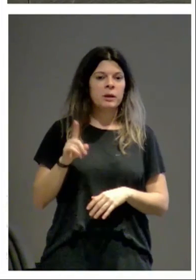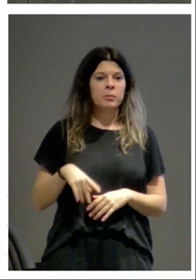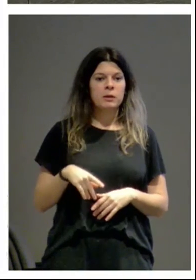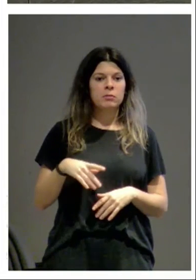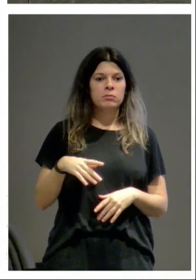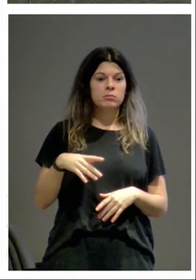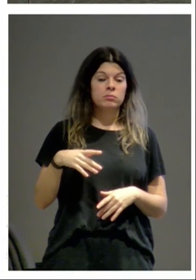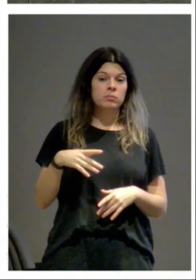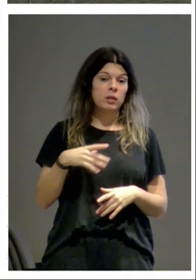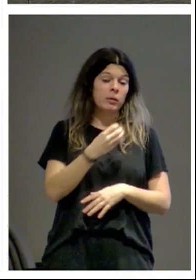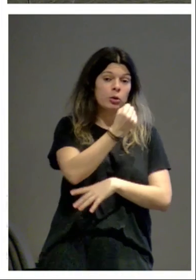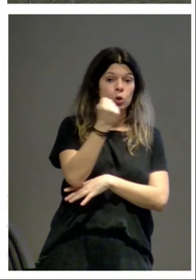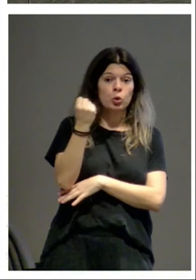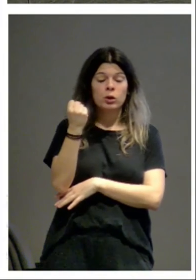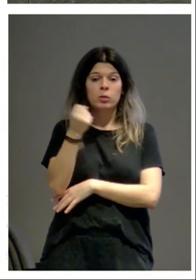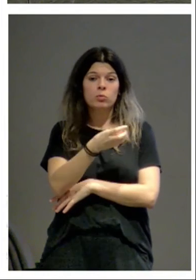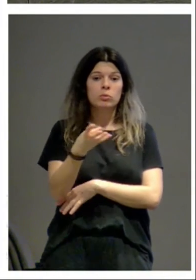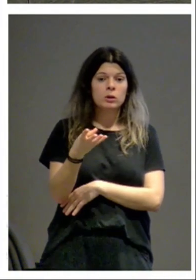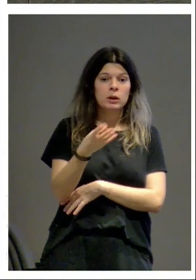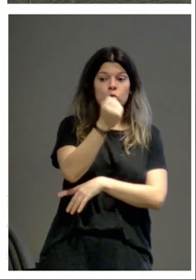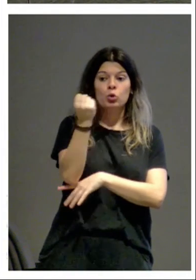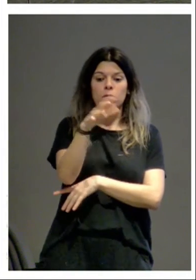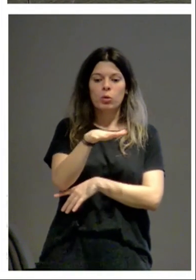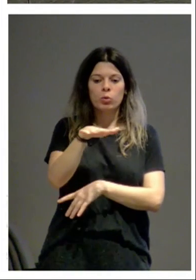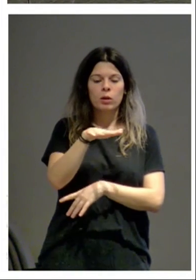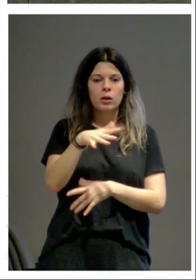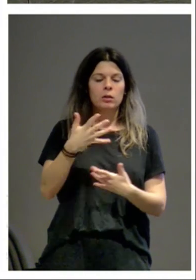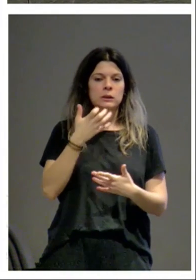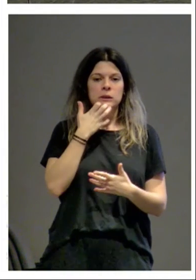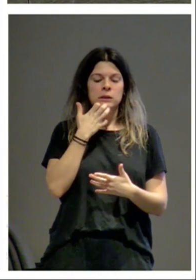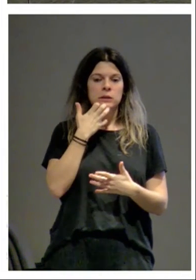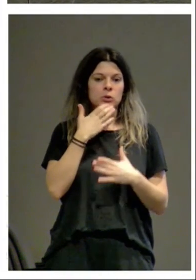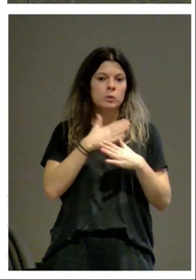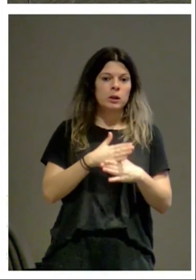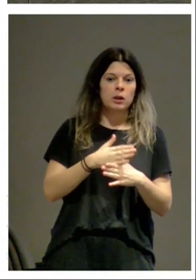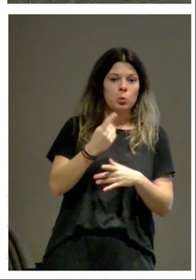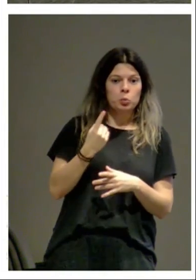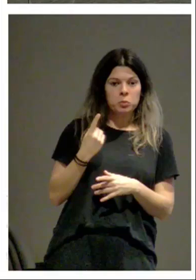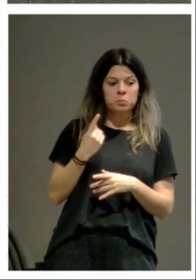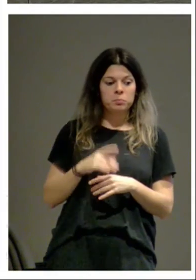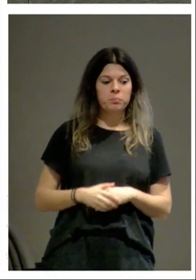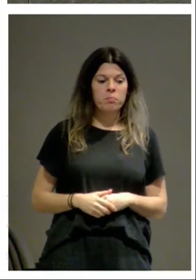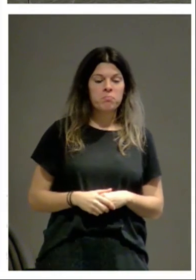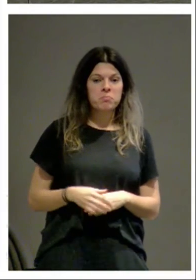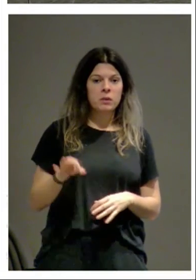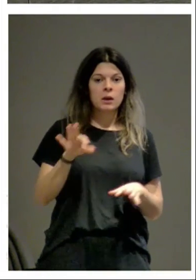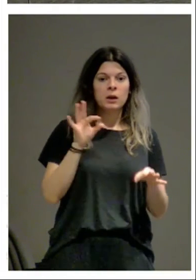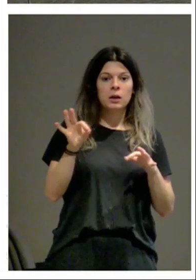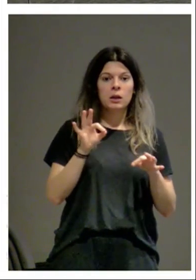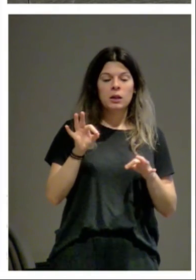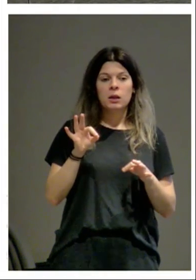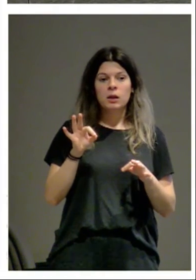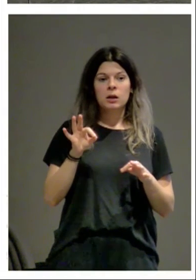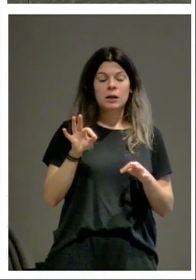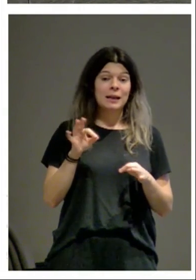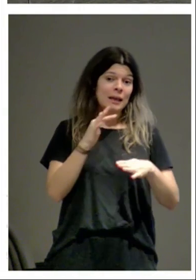si habrá o no habrá una torre dónde colocarán la torre o si les bastará con una espadaña tienen que decidir si habrá o no habrá